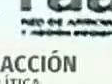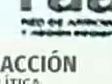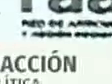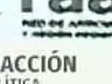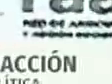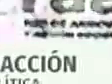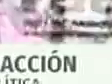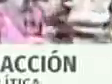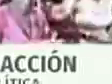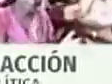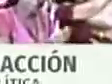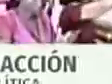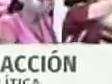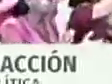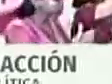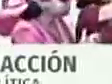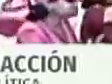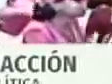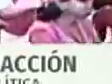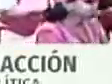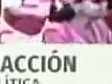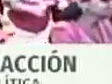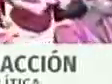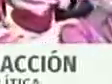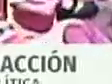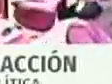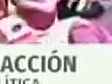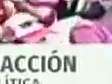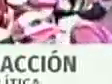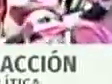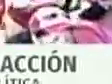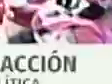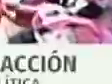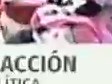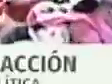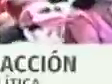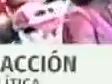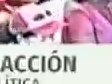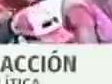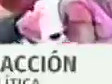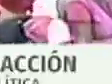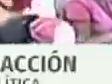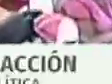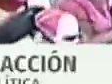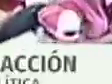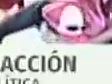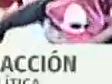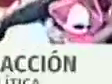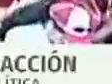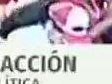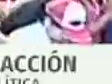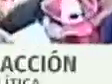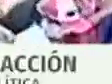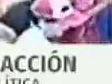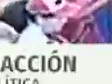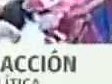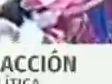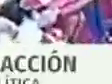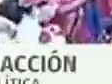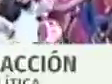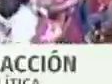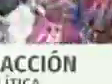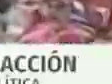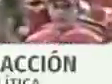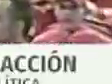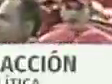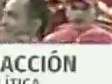la nación también se pone de manifiesto en manos de las mujeres y hombres patriotas revolucionarias de